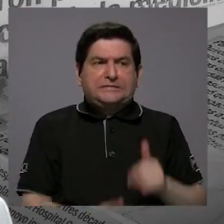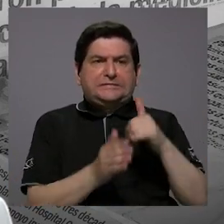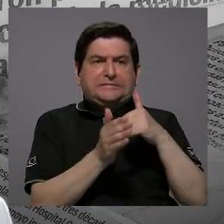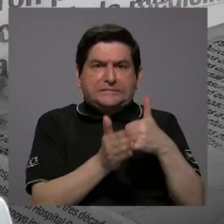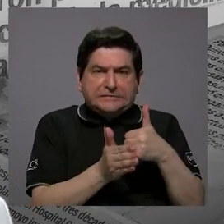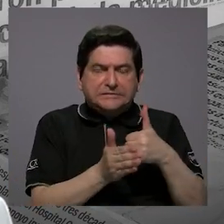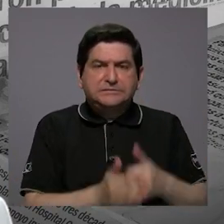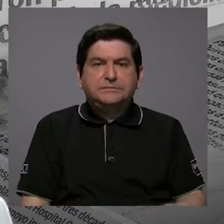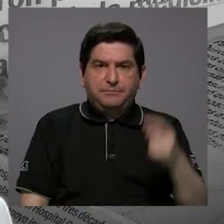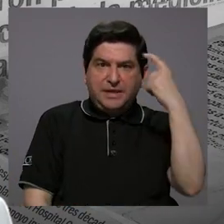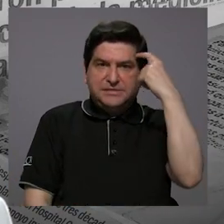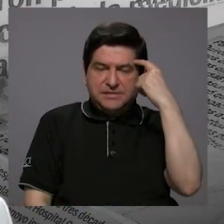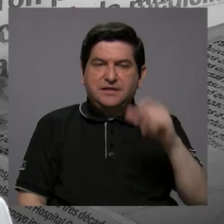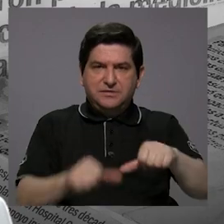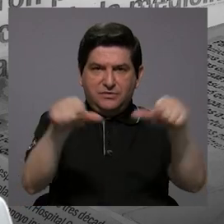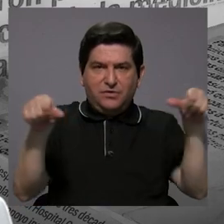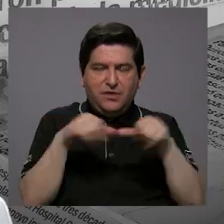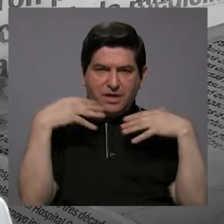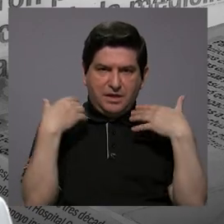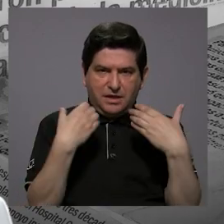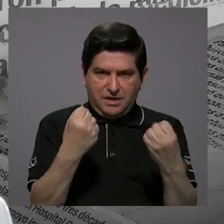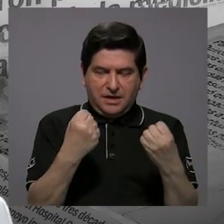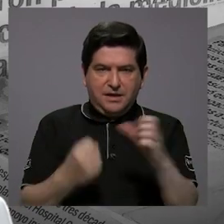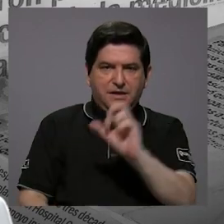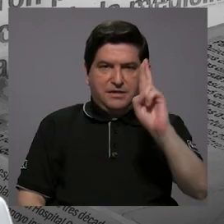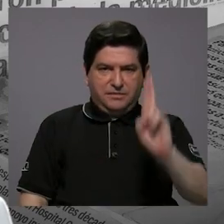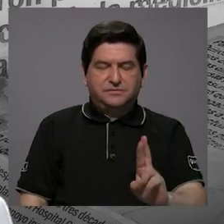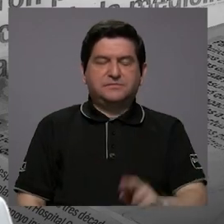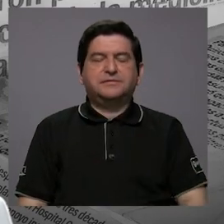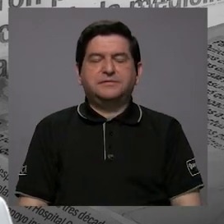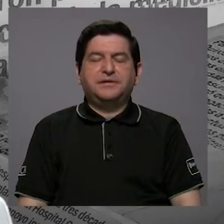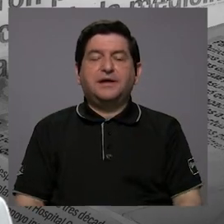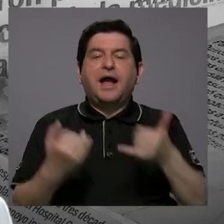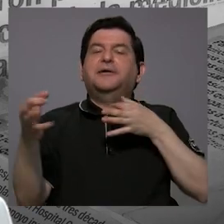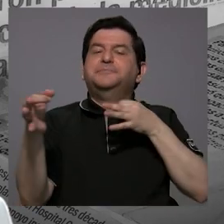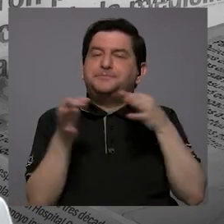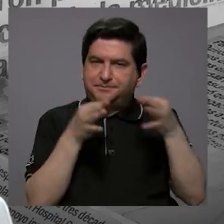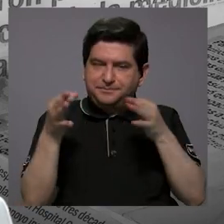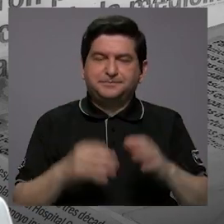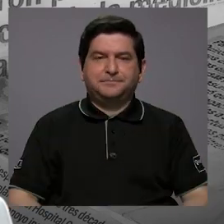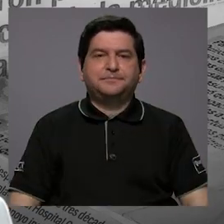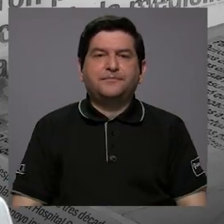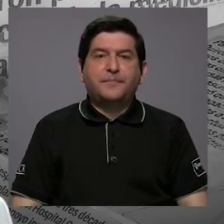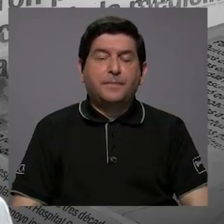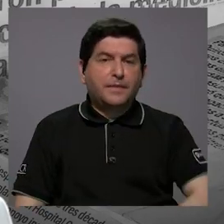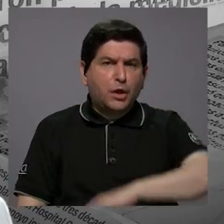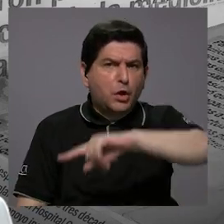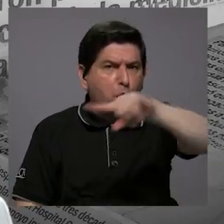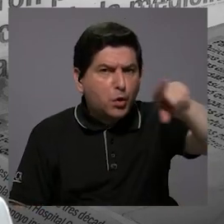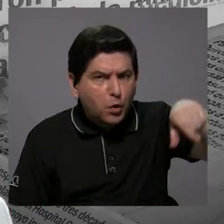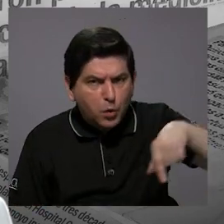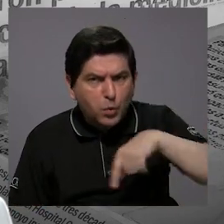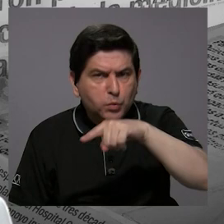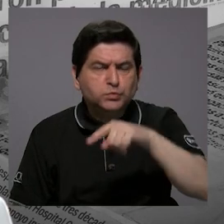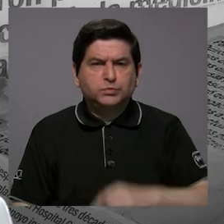para la salud de los costarricenses. Dicho eso, ustedes